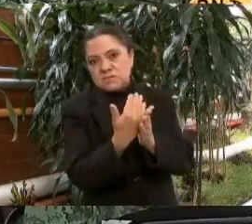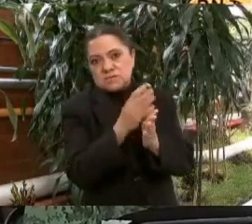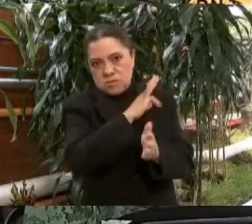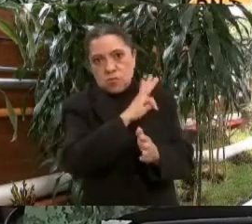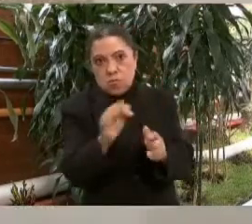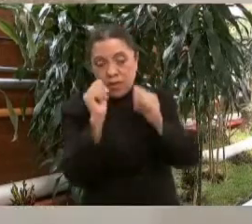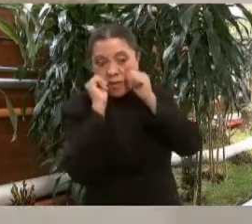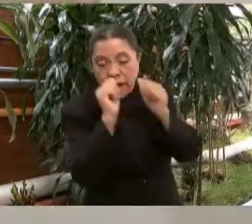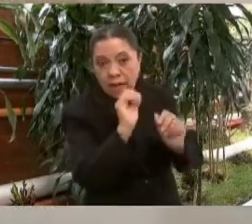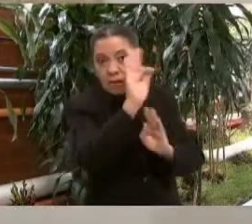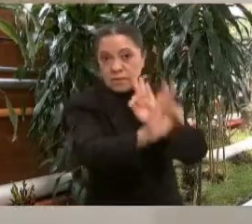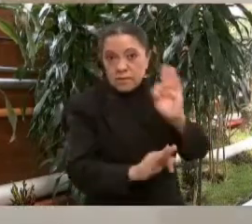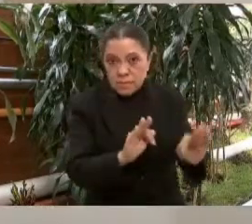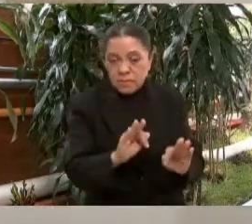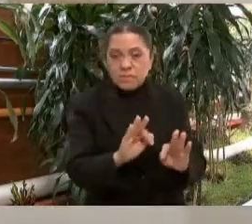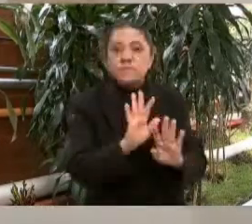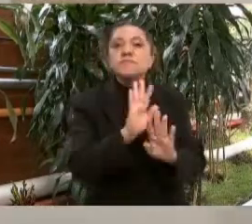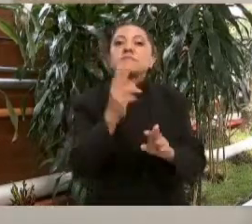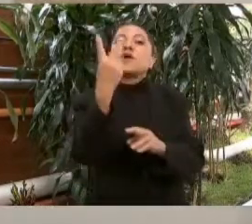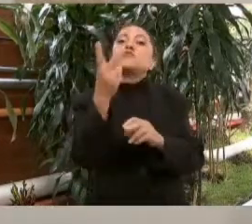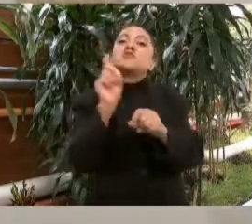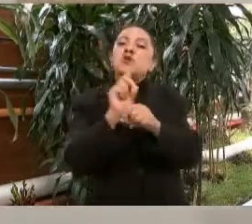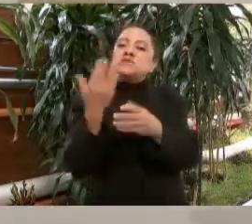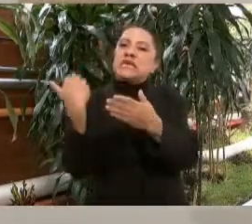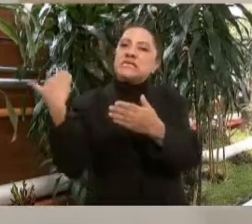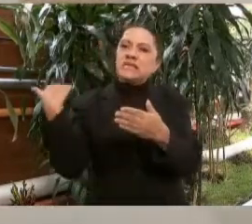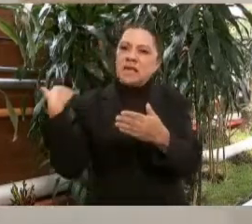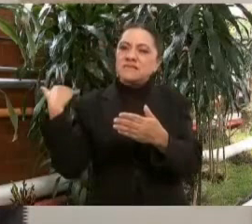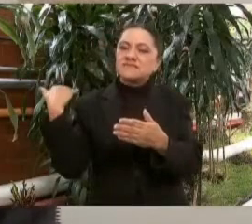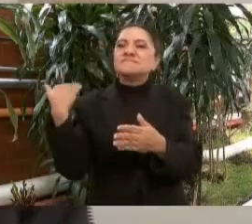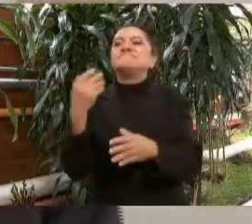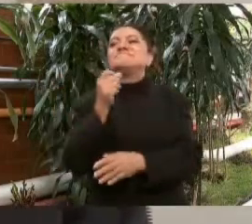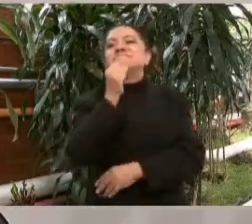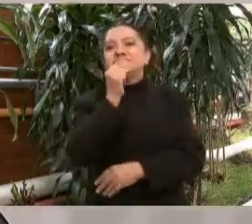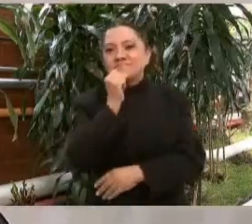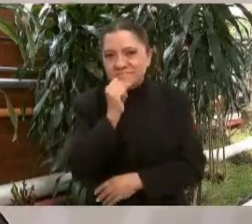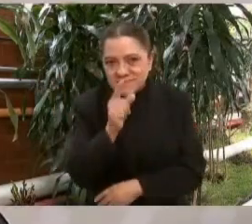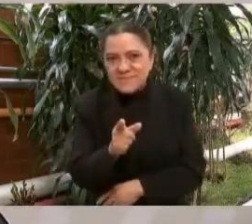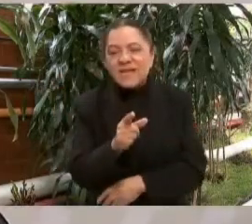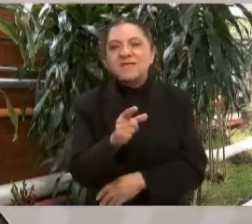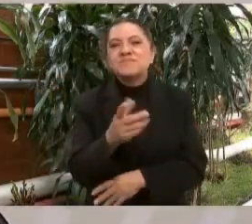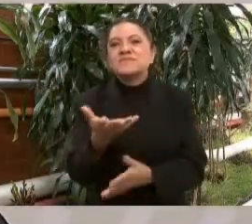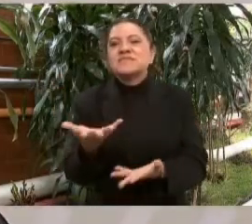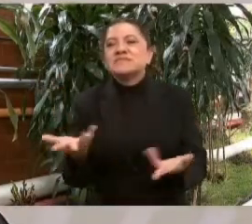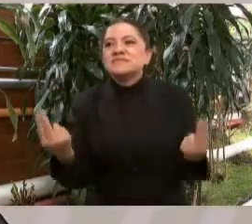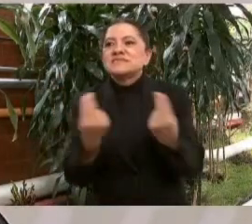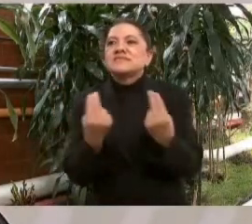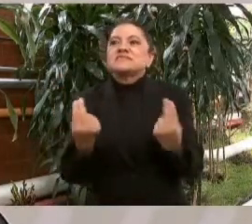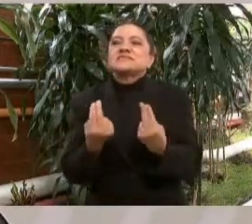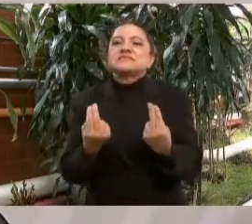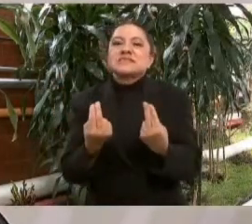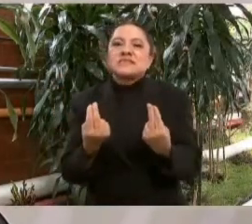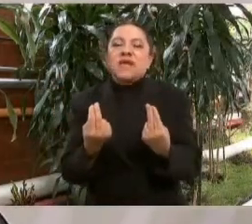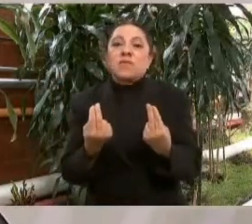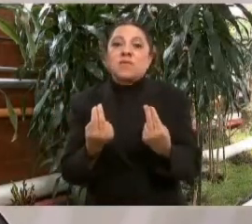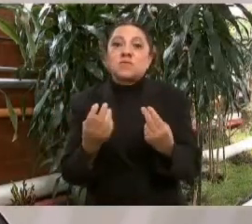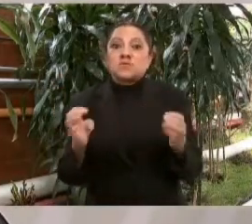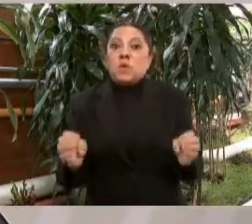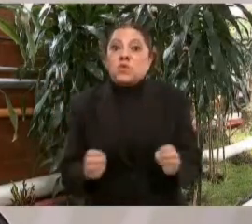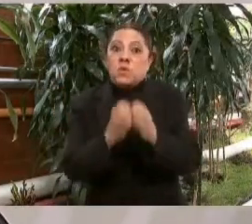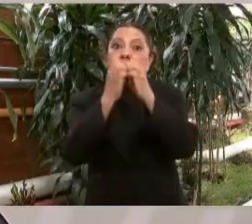Hace dos días también tuvimos que actuar de emergencia